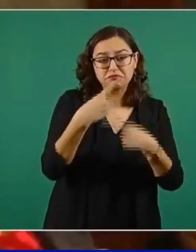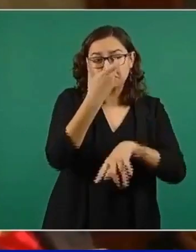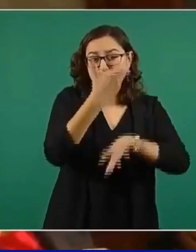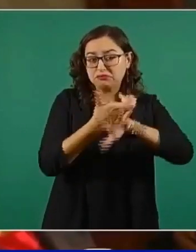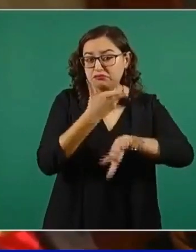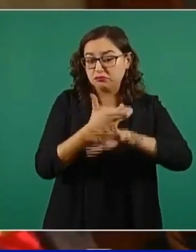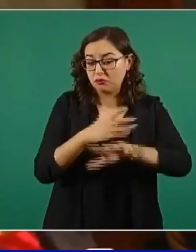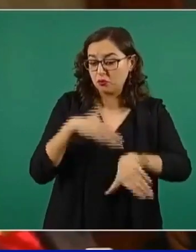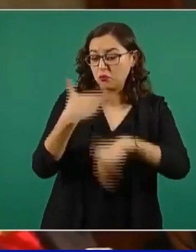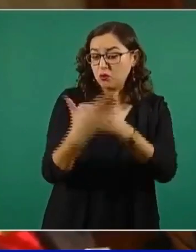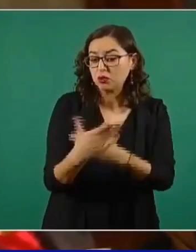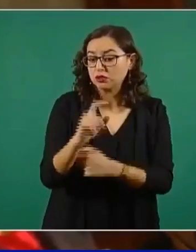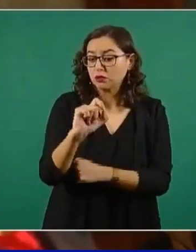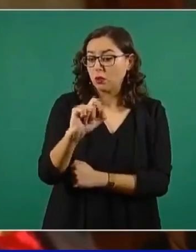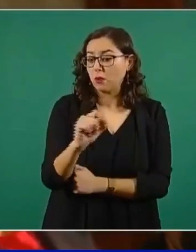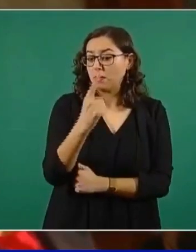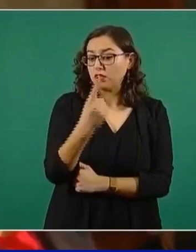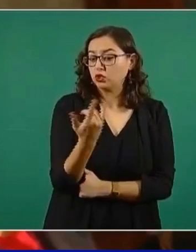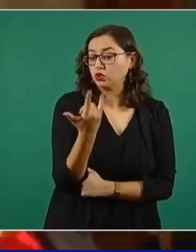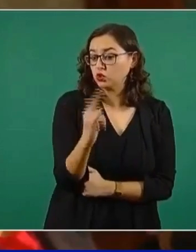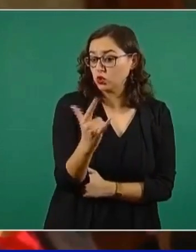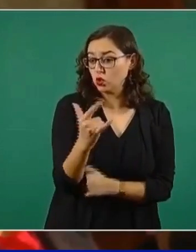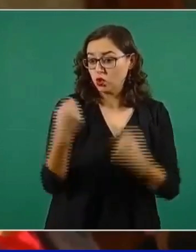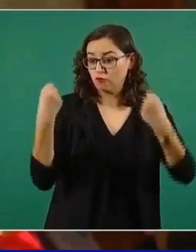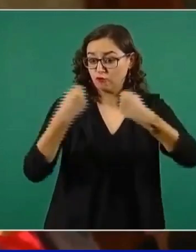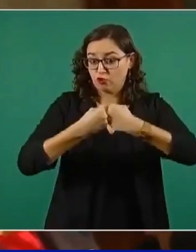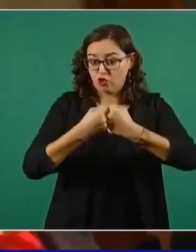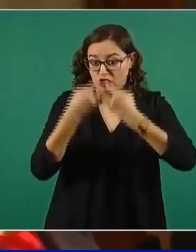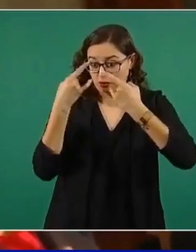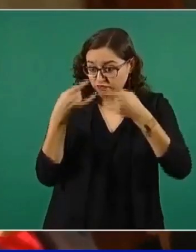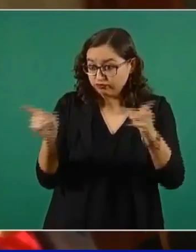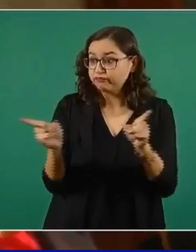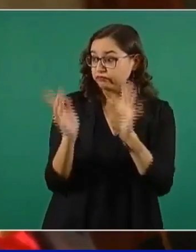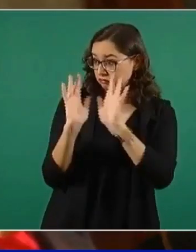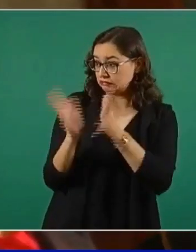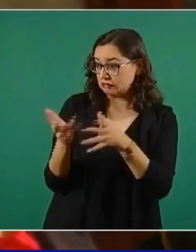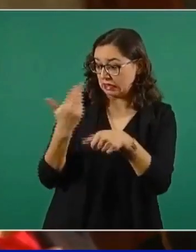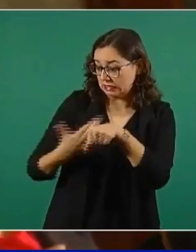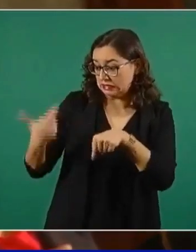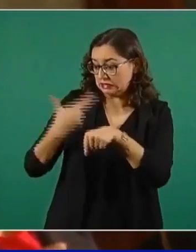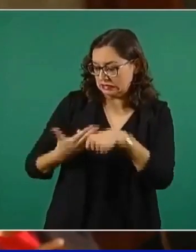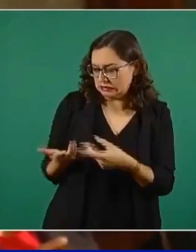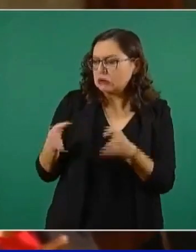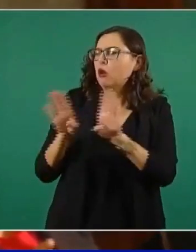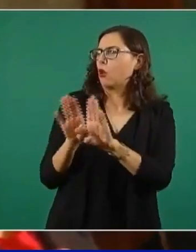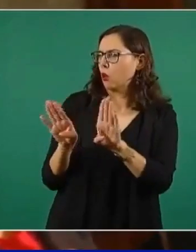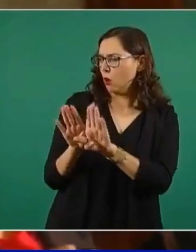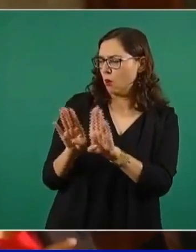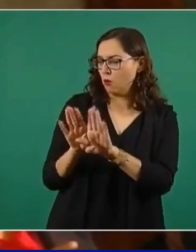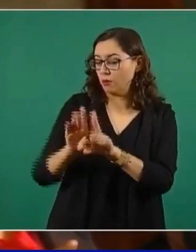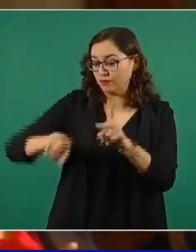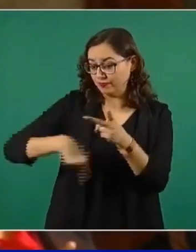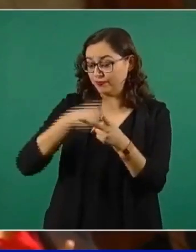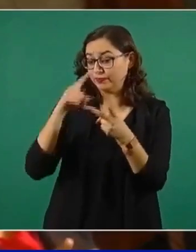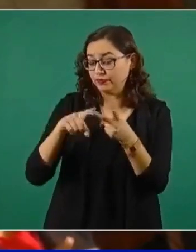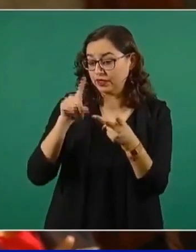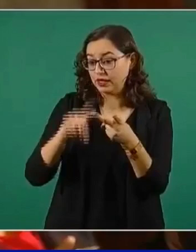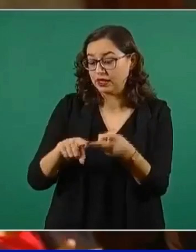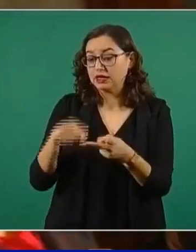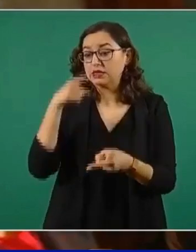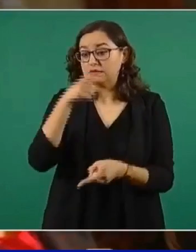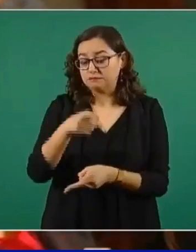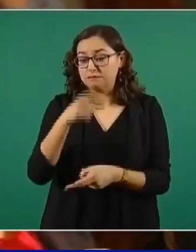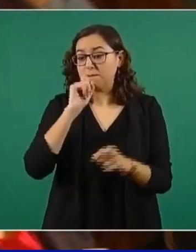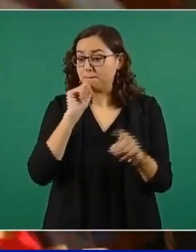el próximo 21 de julio, que ya está en puerta, y también si ha recibido alguna respuesta de la propuesta que hizo el